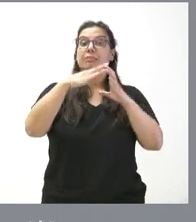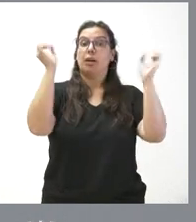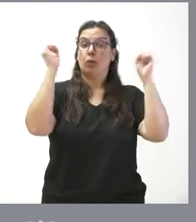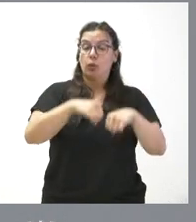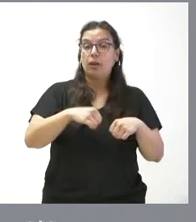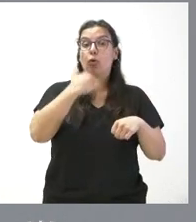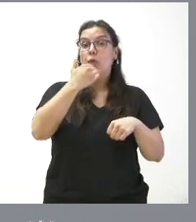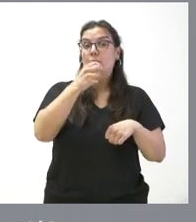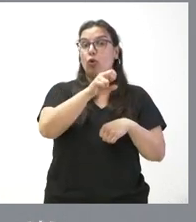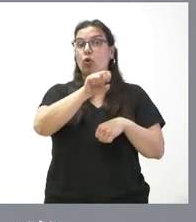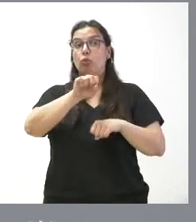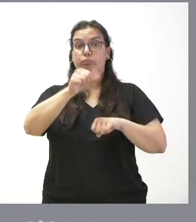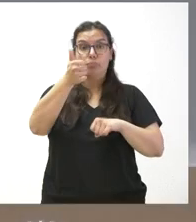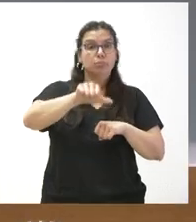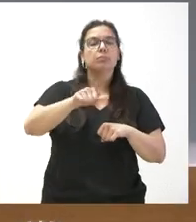respecto, les informaremos.